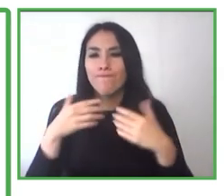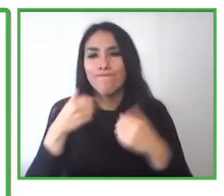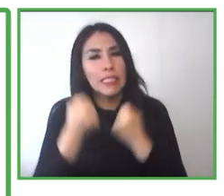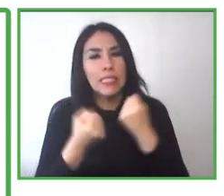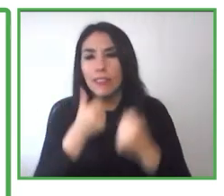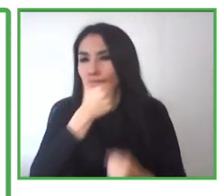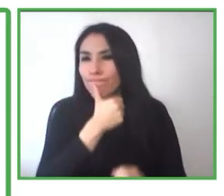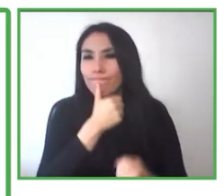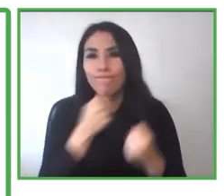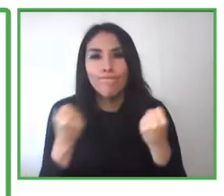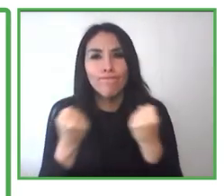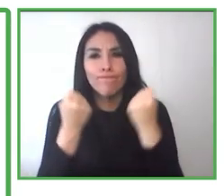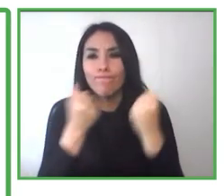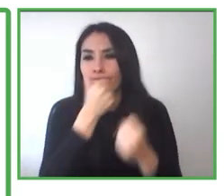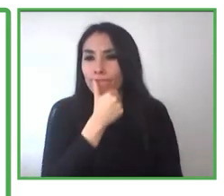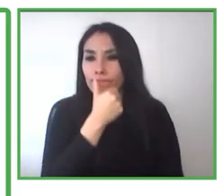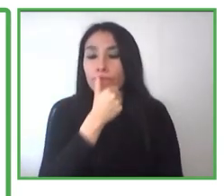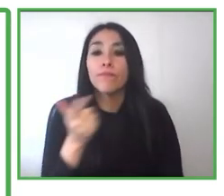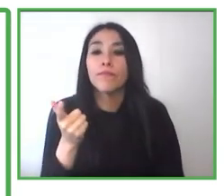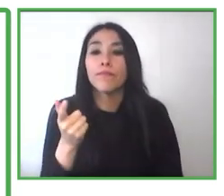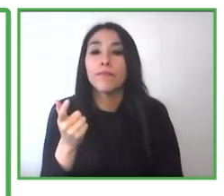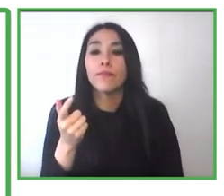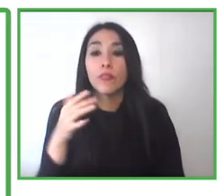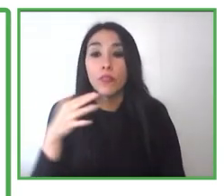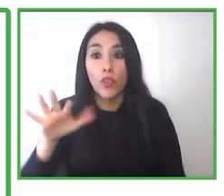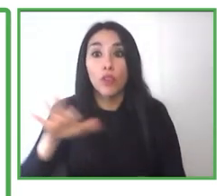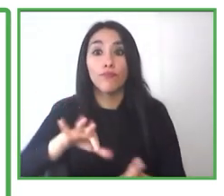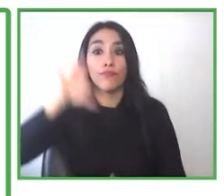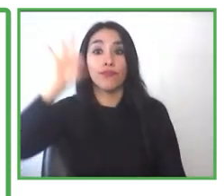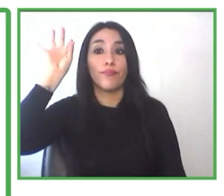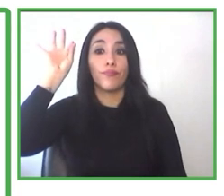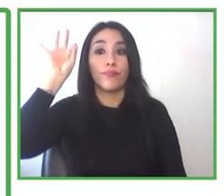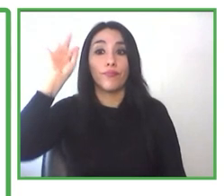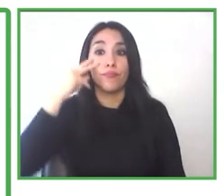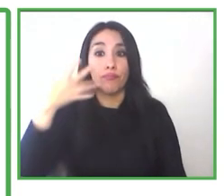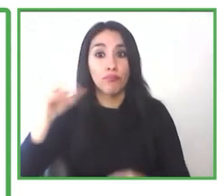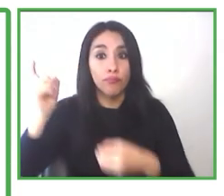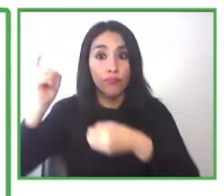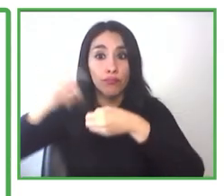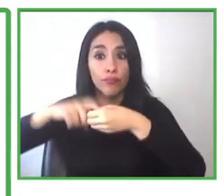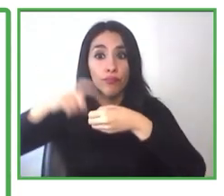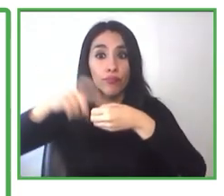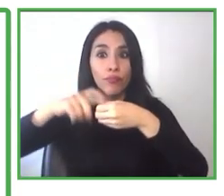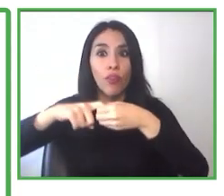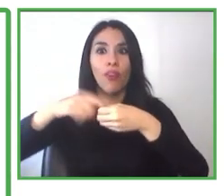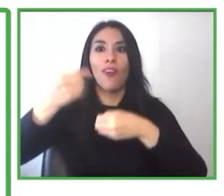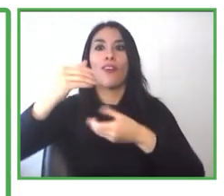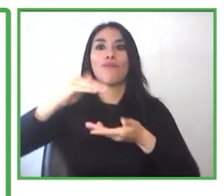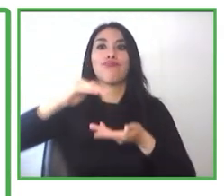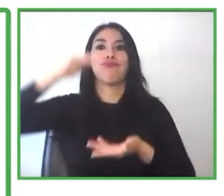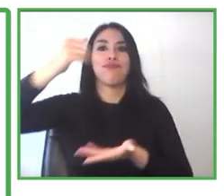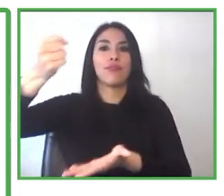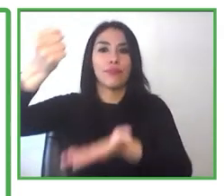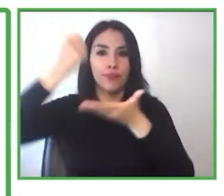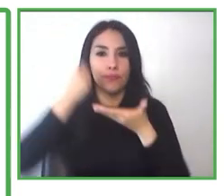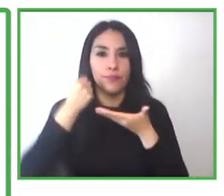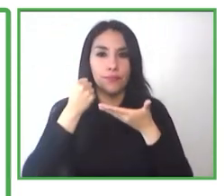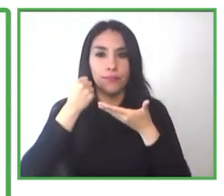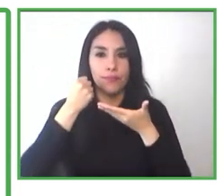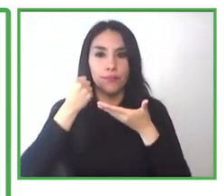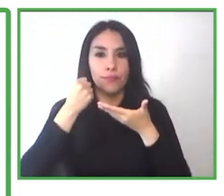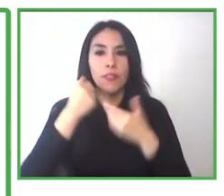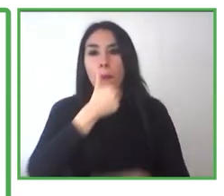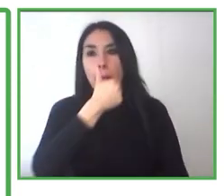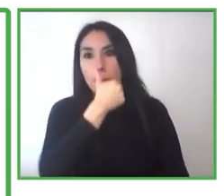financiamientos que nos dan desde el Estado o desde organismos privados que apoyen la inclusión laboral de personas en situaciones de discapacidad.